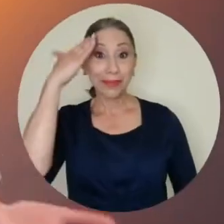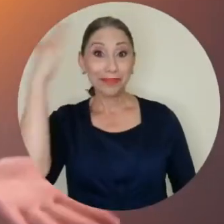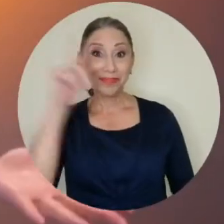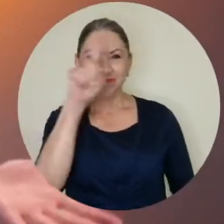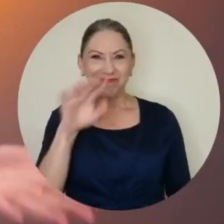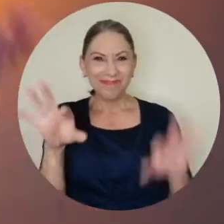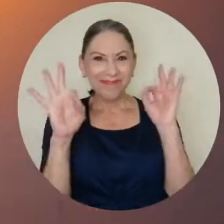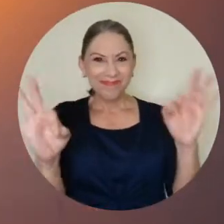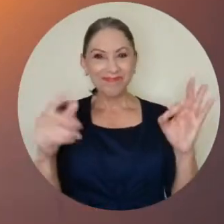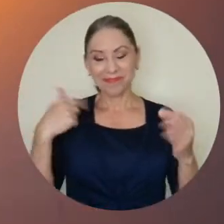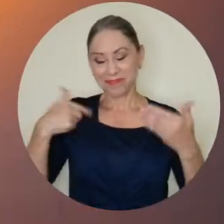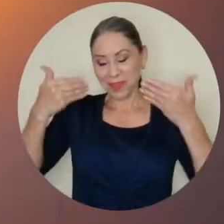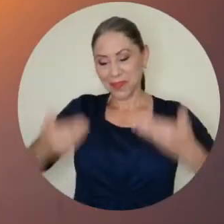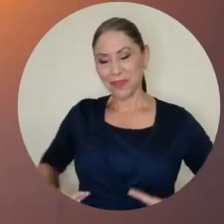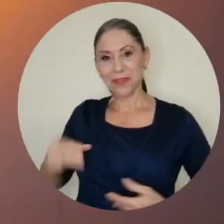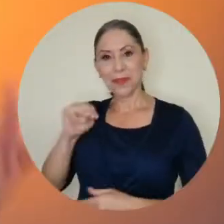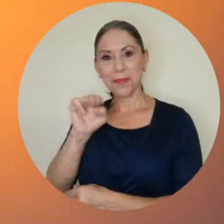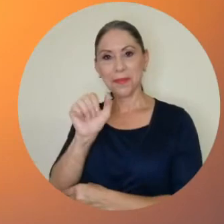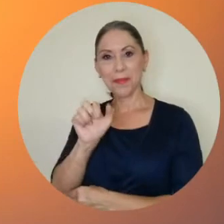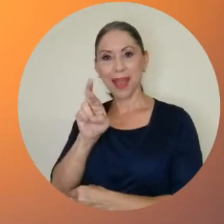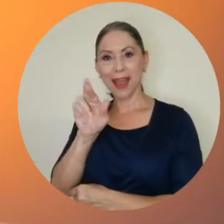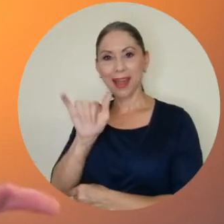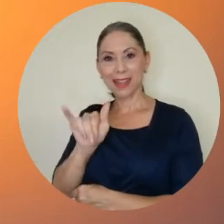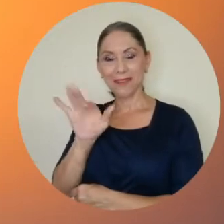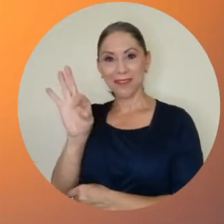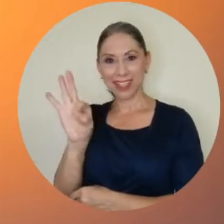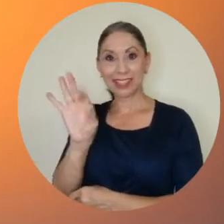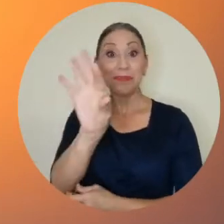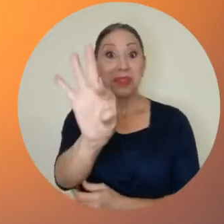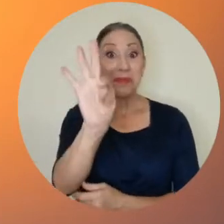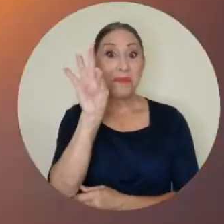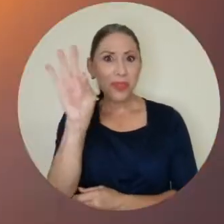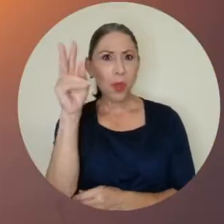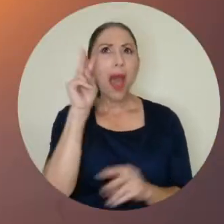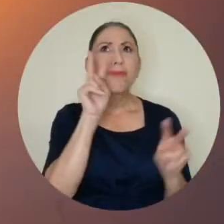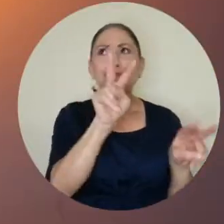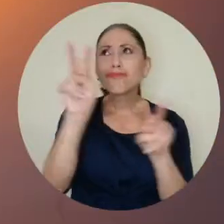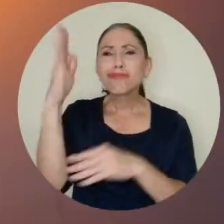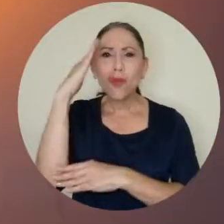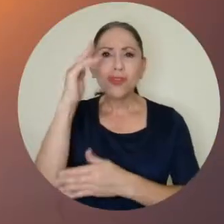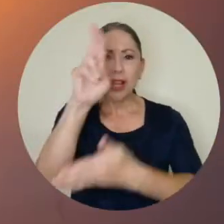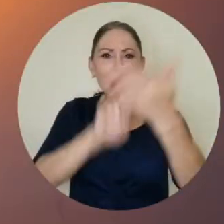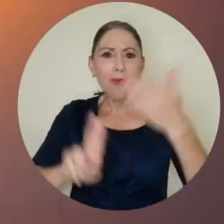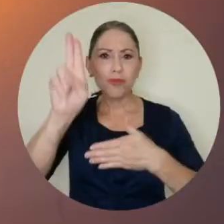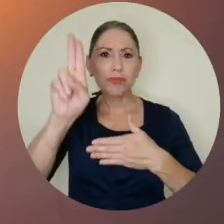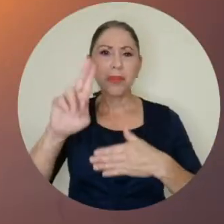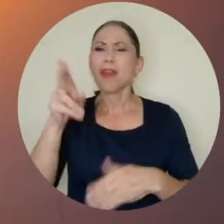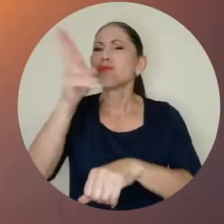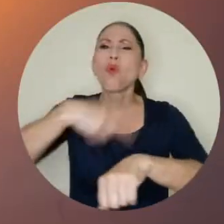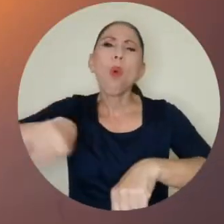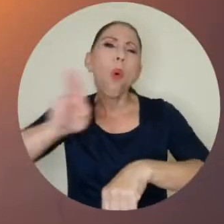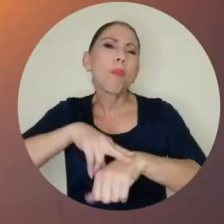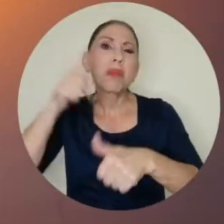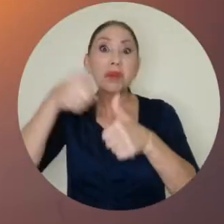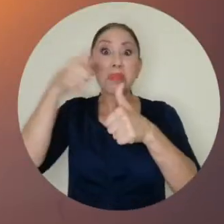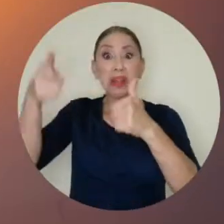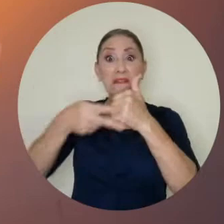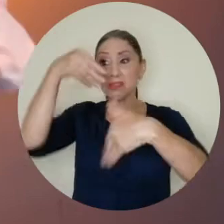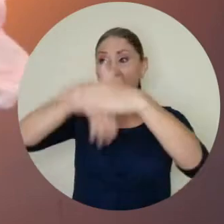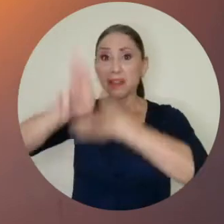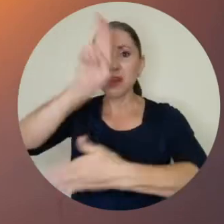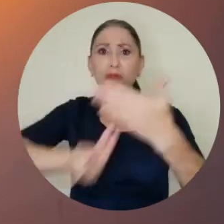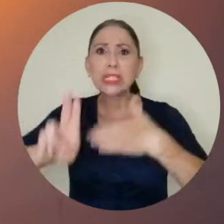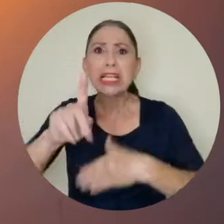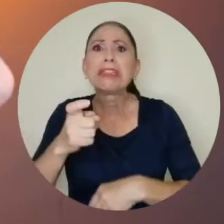Hola, ¿cómo están? Yo soy Mari Fallas y hoy los invito a conocer la U. Es normal que si ustedes son estudiantes de primer ingreso, les cueste un poco